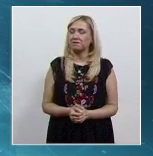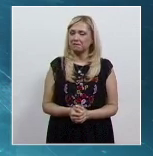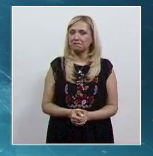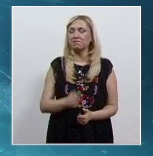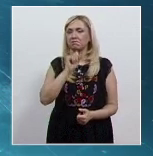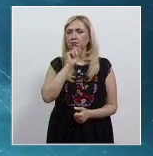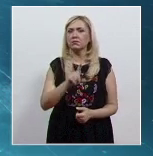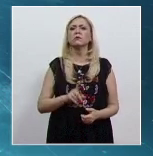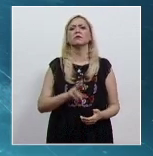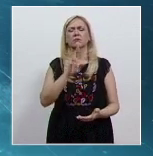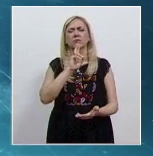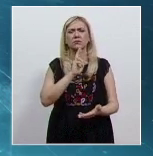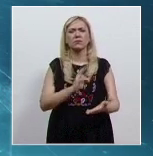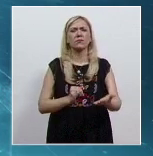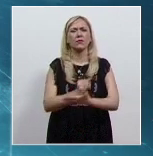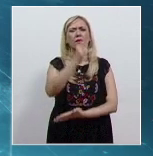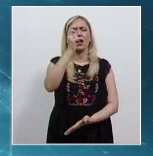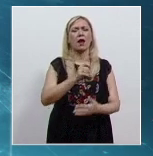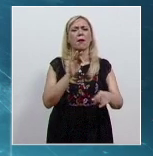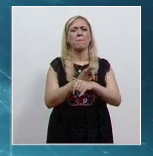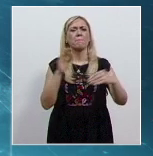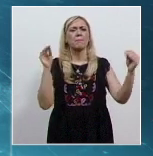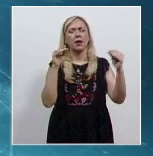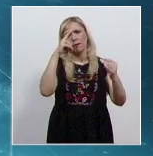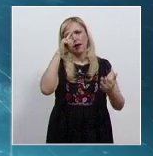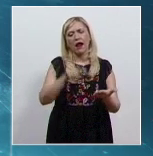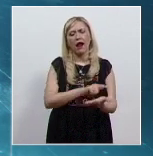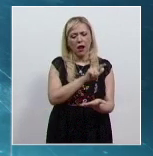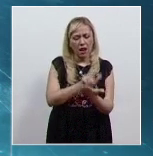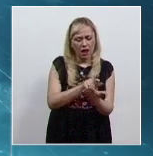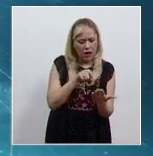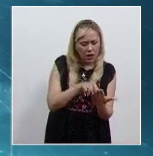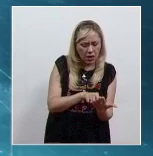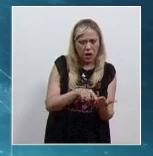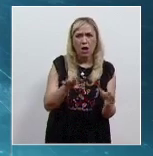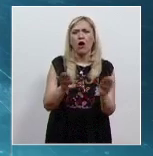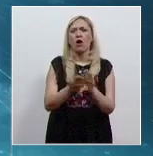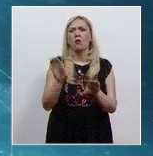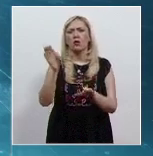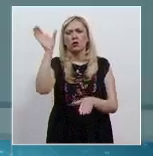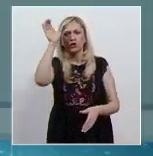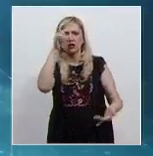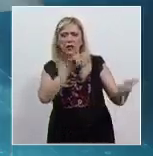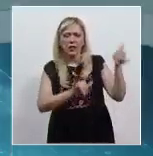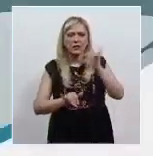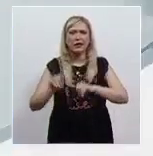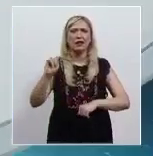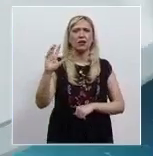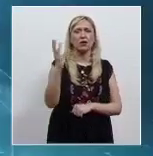impugna la constitucionalidad de la Ley de Humanidades hasta que fije criterios en la materia.